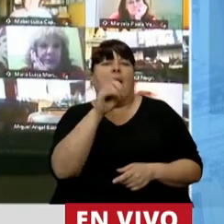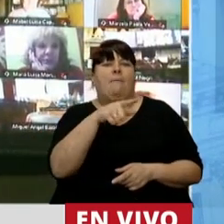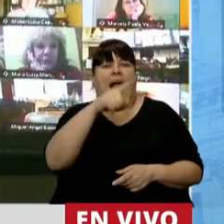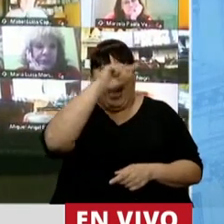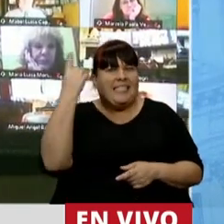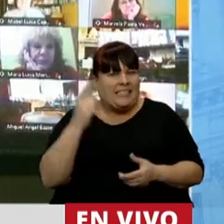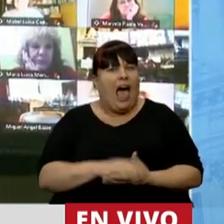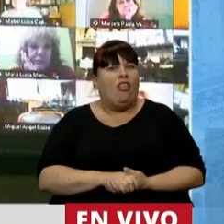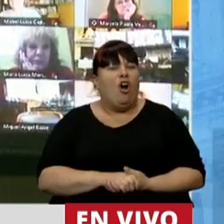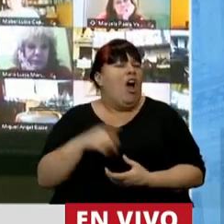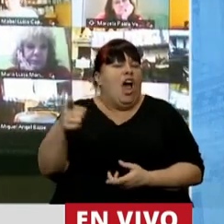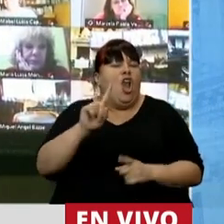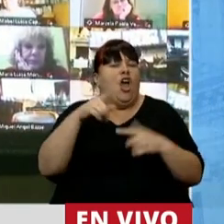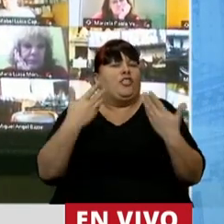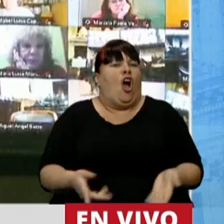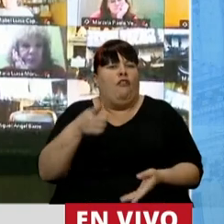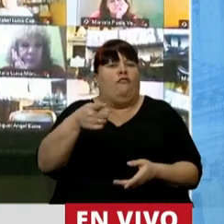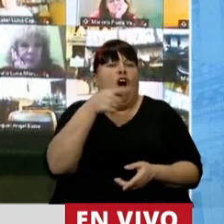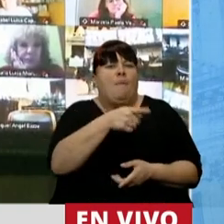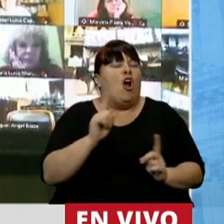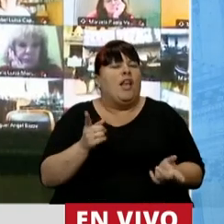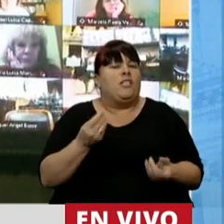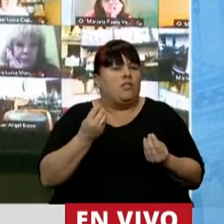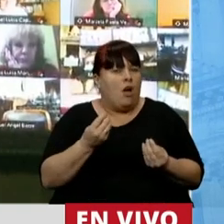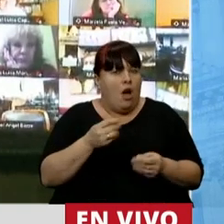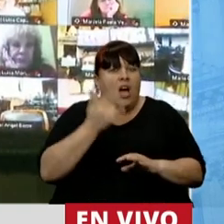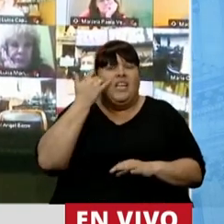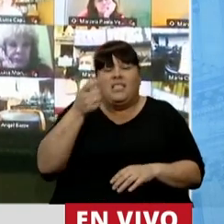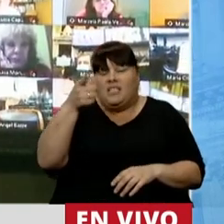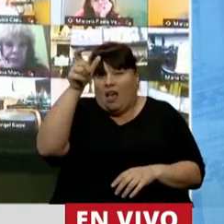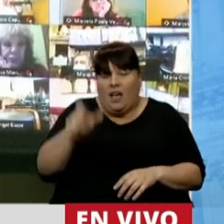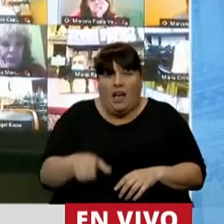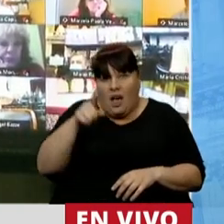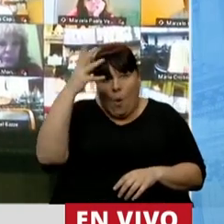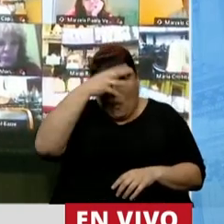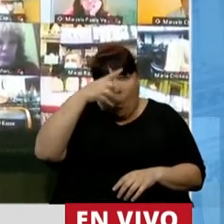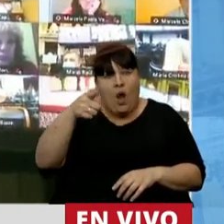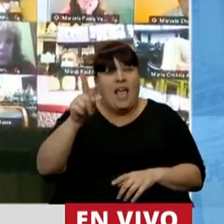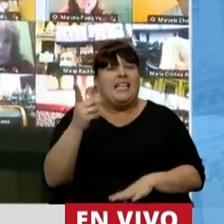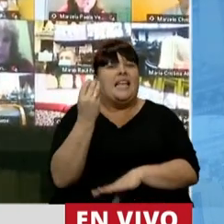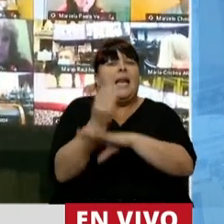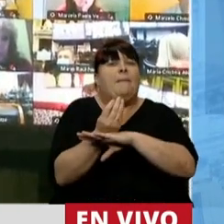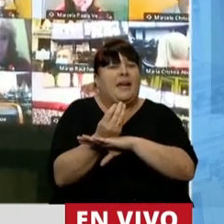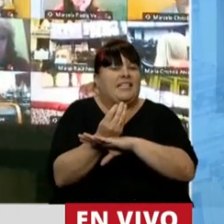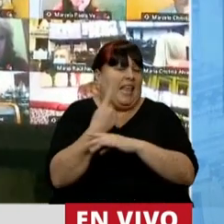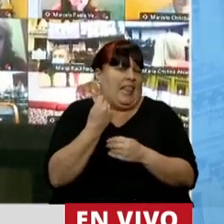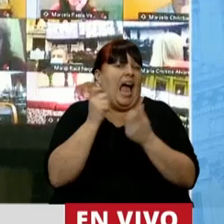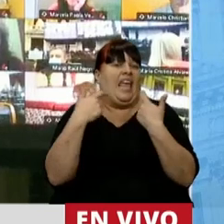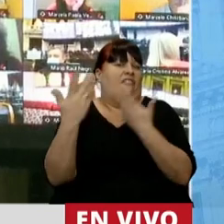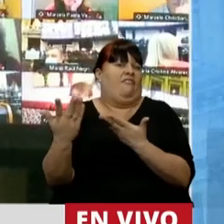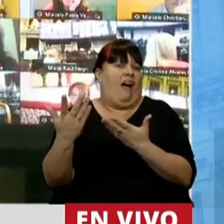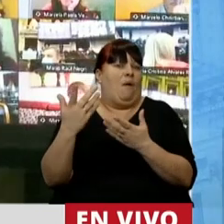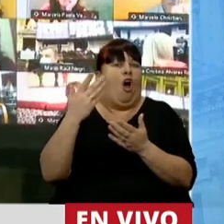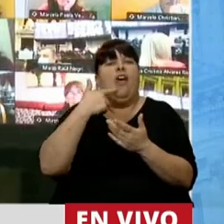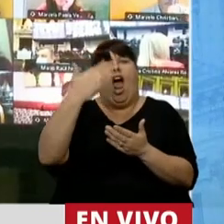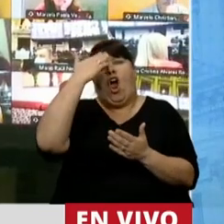lo que hace el Estado, ya que no está de acuerdo con eso, ya que representa los intereses de